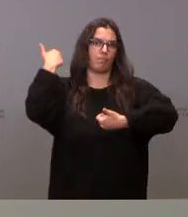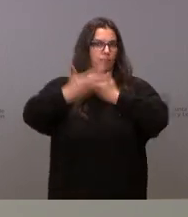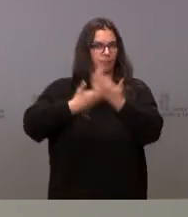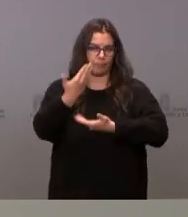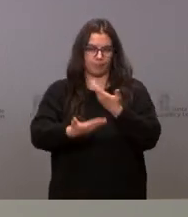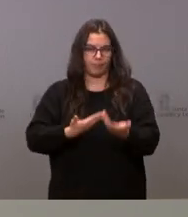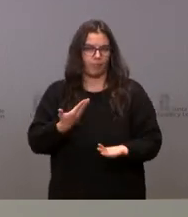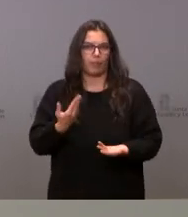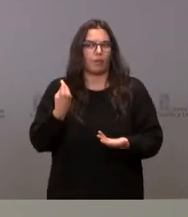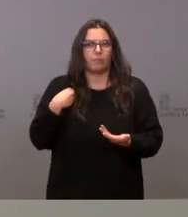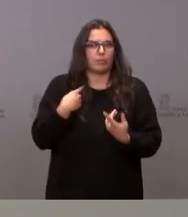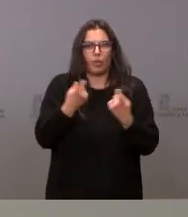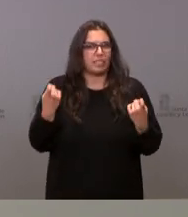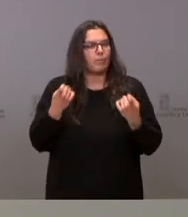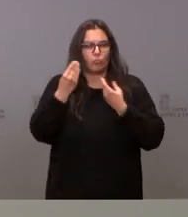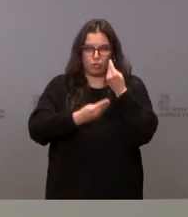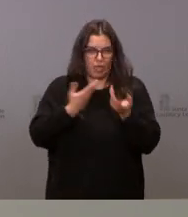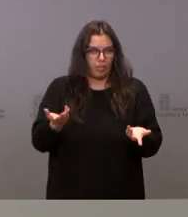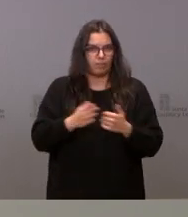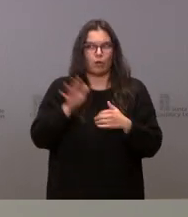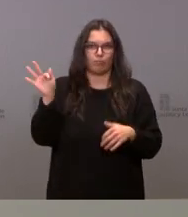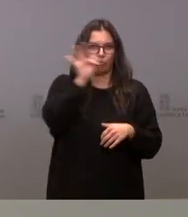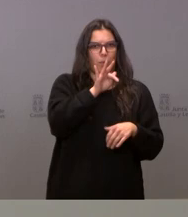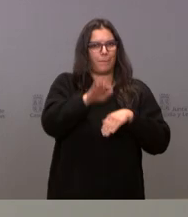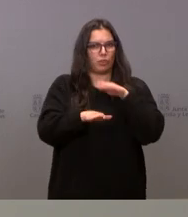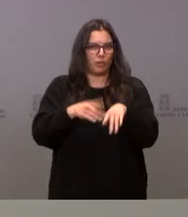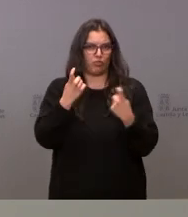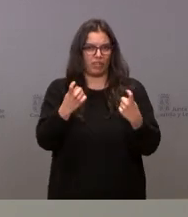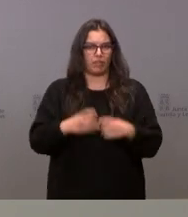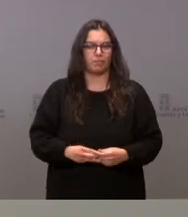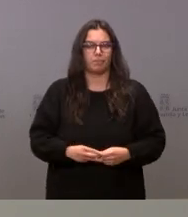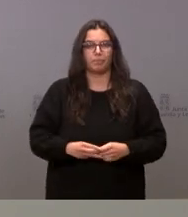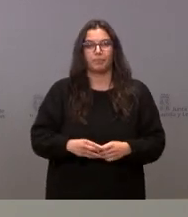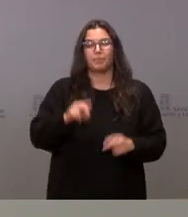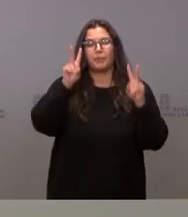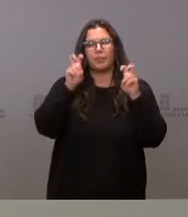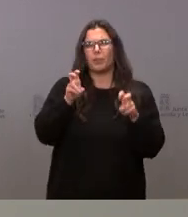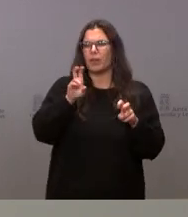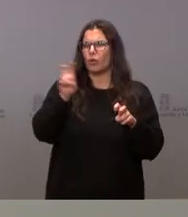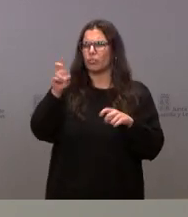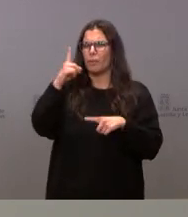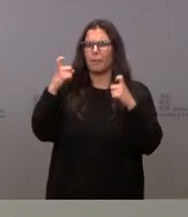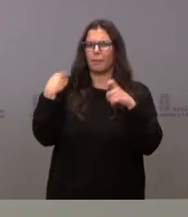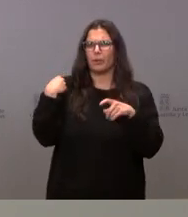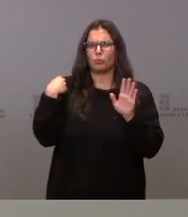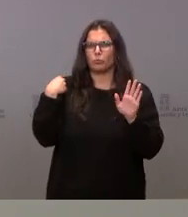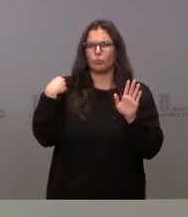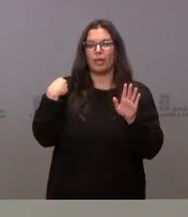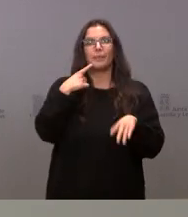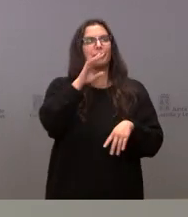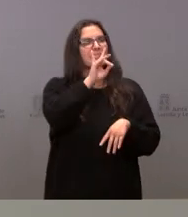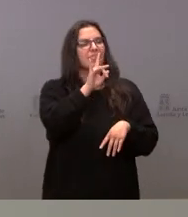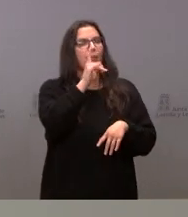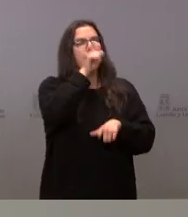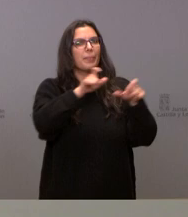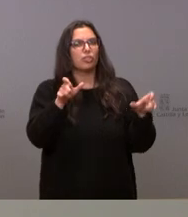lo que sea necesario. Y en relación a… ¿cuál era la otra pregunta? Sí, las personas